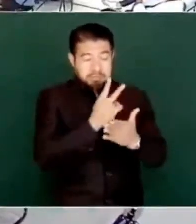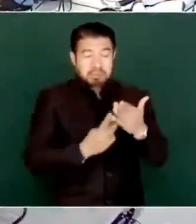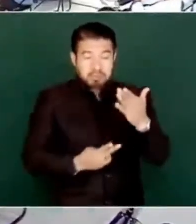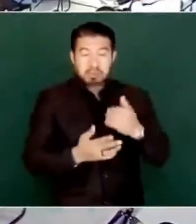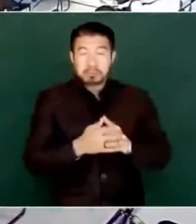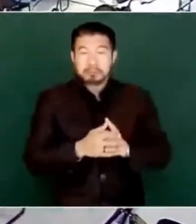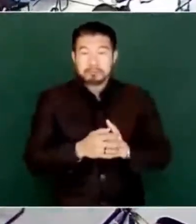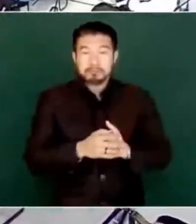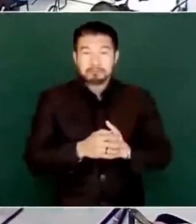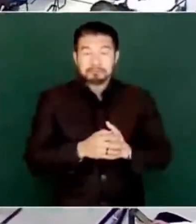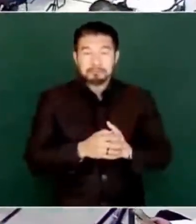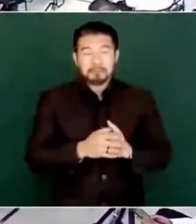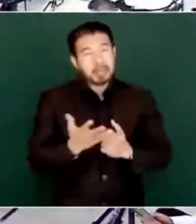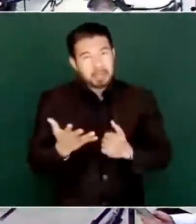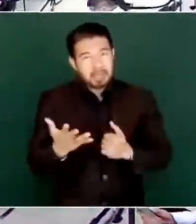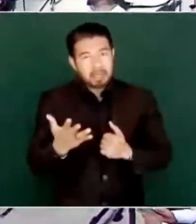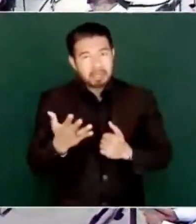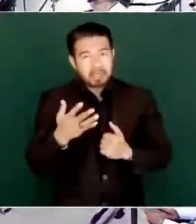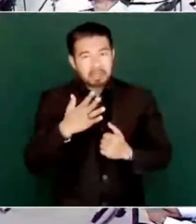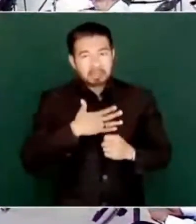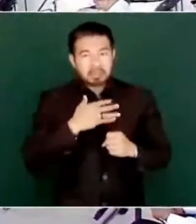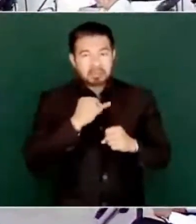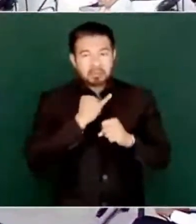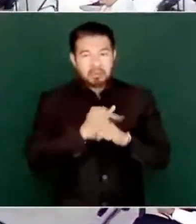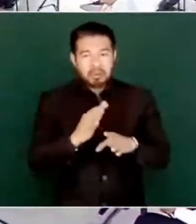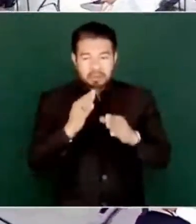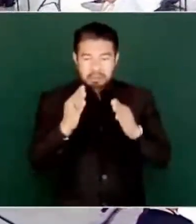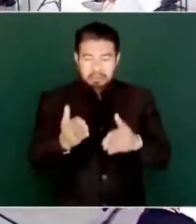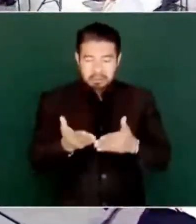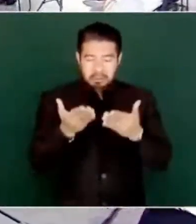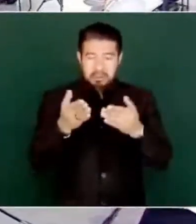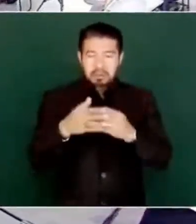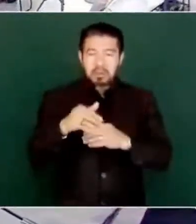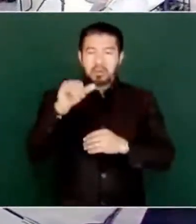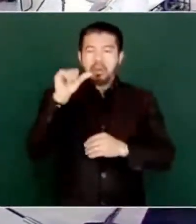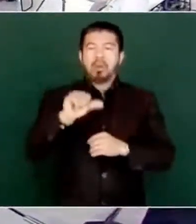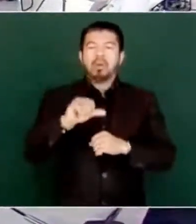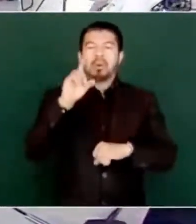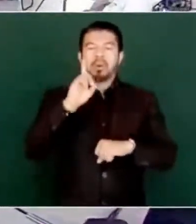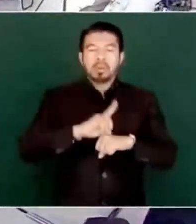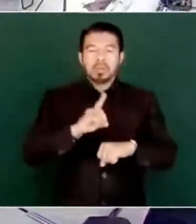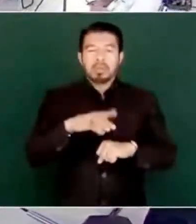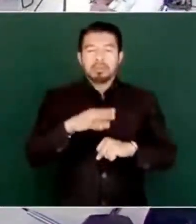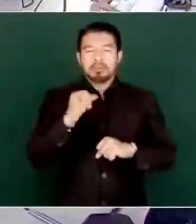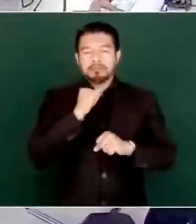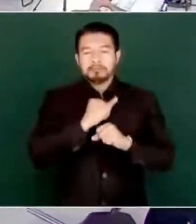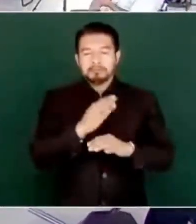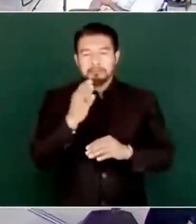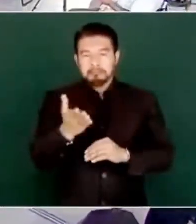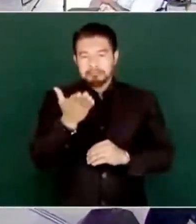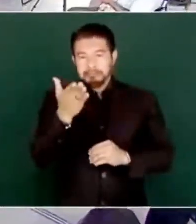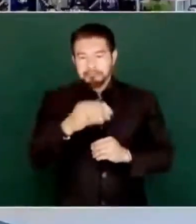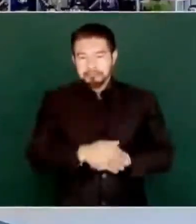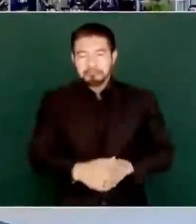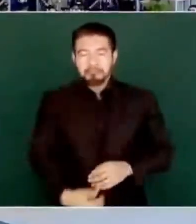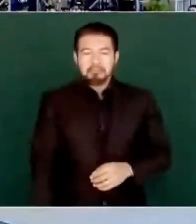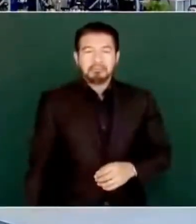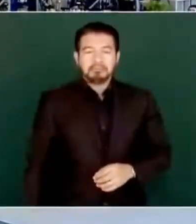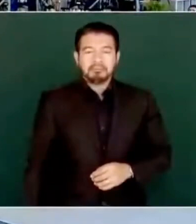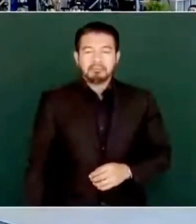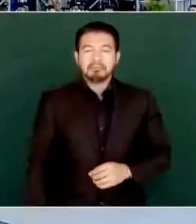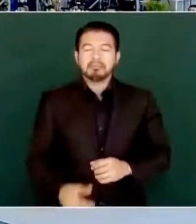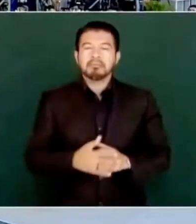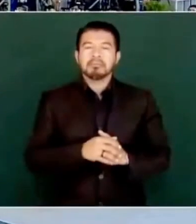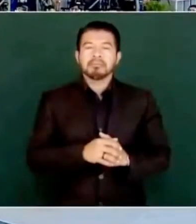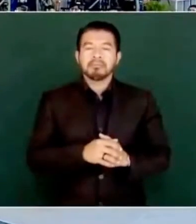Eso corresponde informar el día de hoy y también decirles